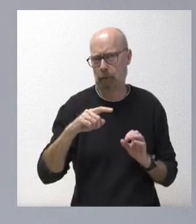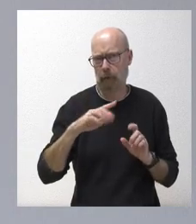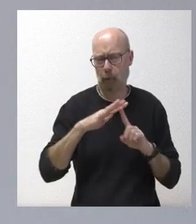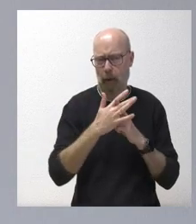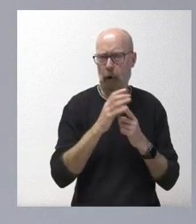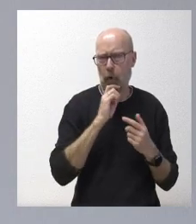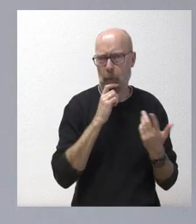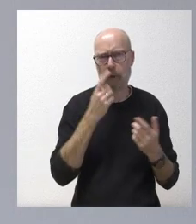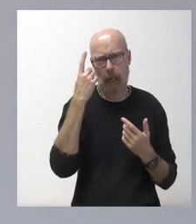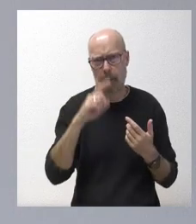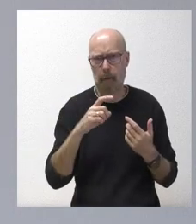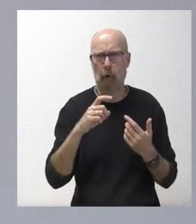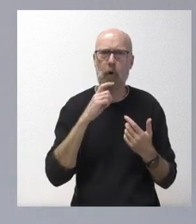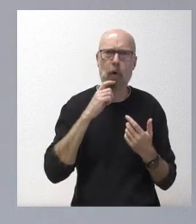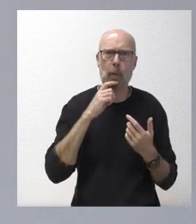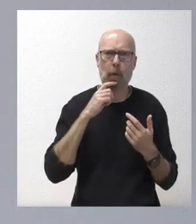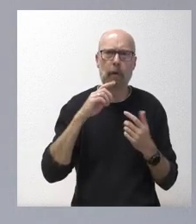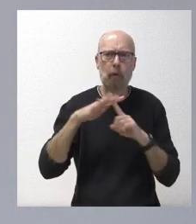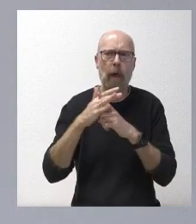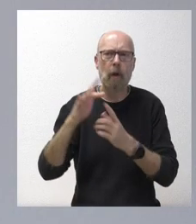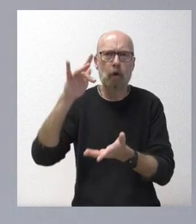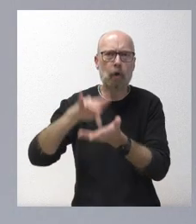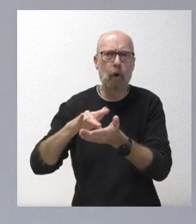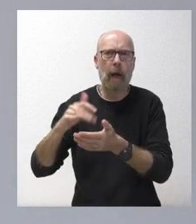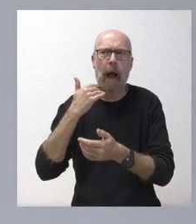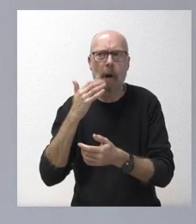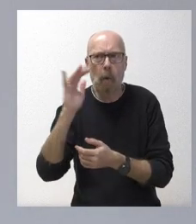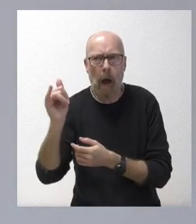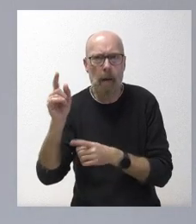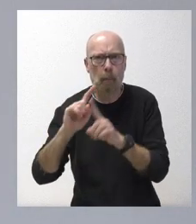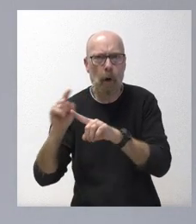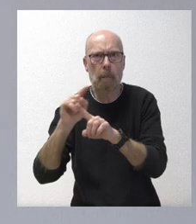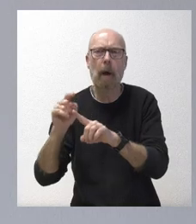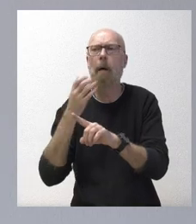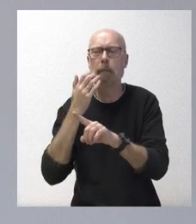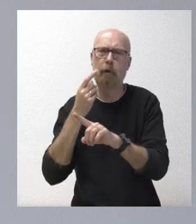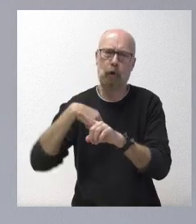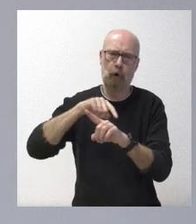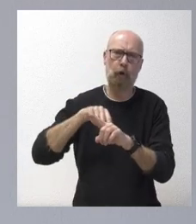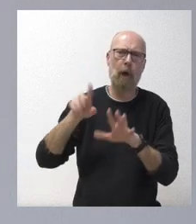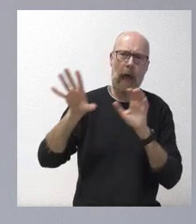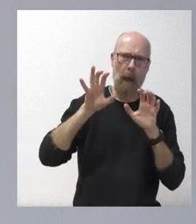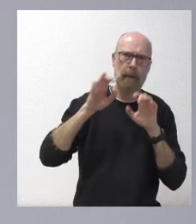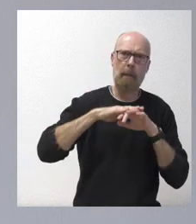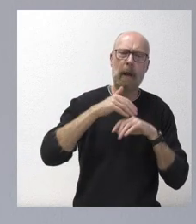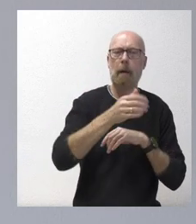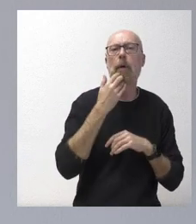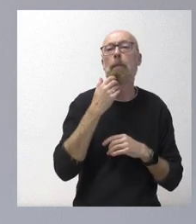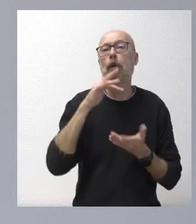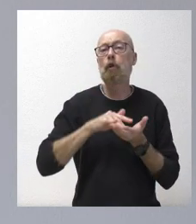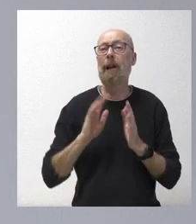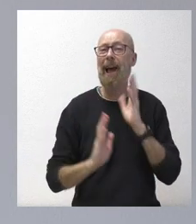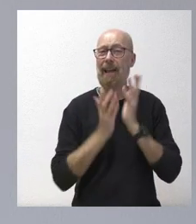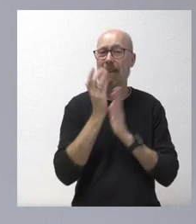sabemos cómo hay que aprender de las nuevas realidades que se presentan a nosotros quiero recordar los incendios del año 22 en los que se aplicó por parte de esas nuevas